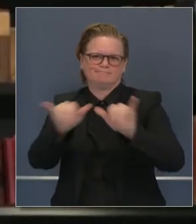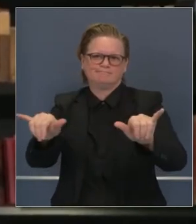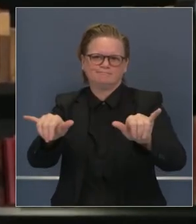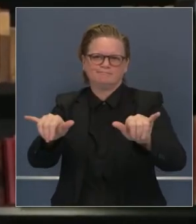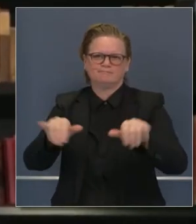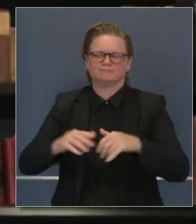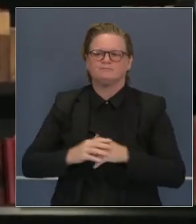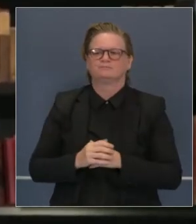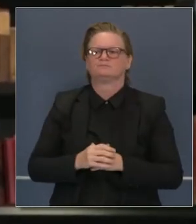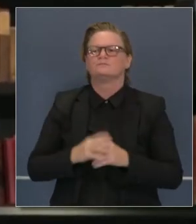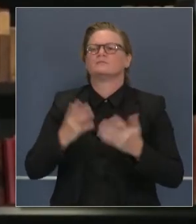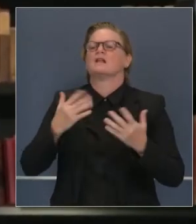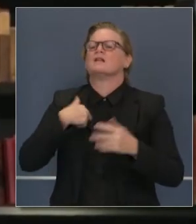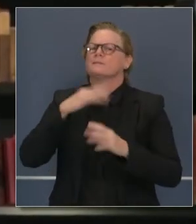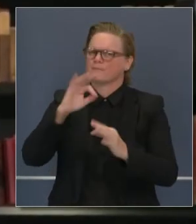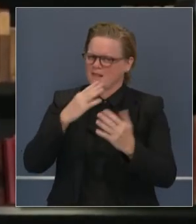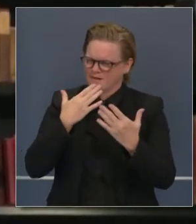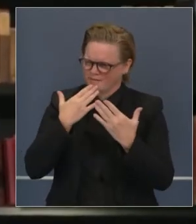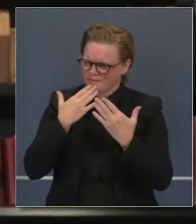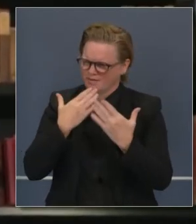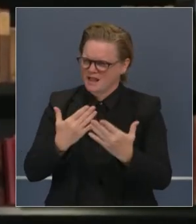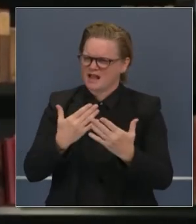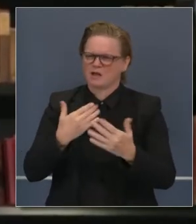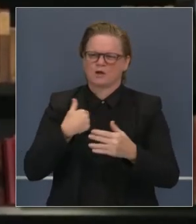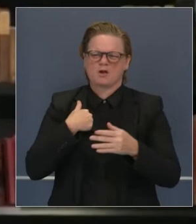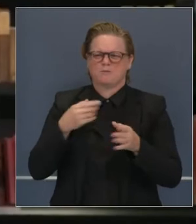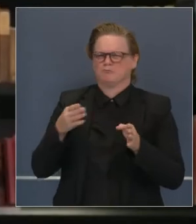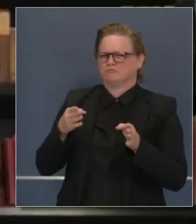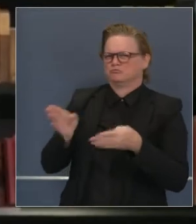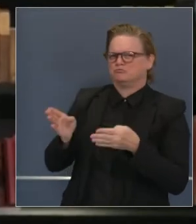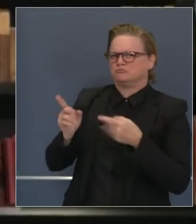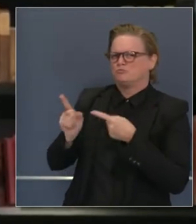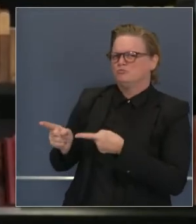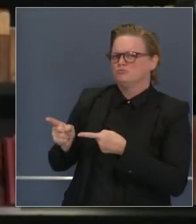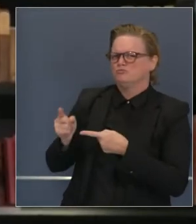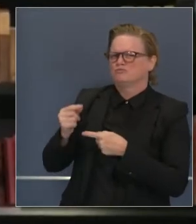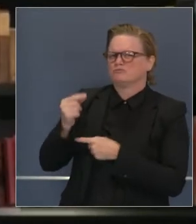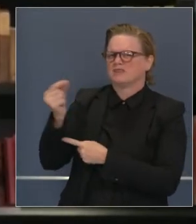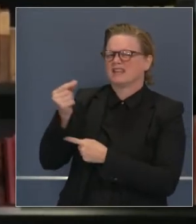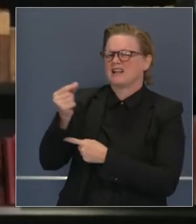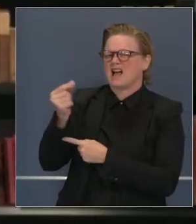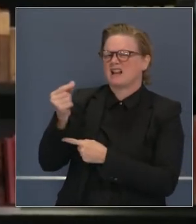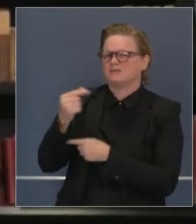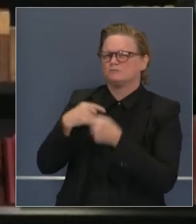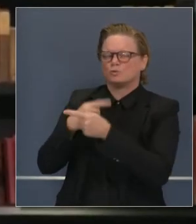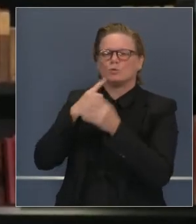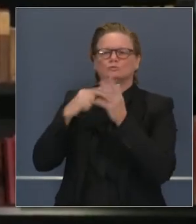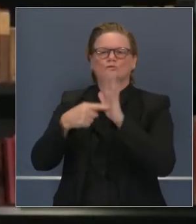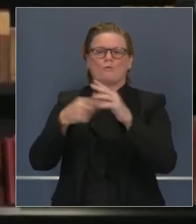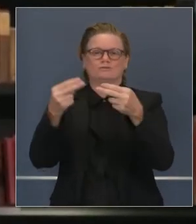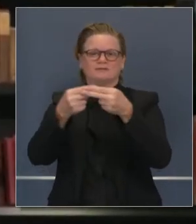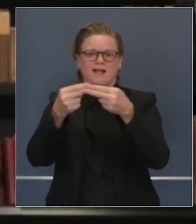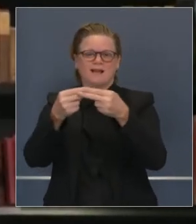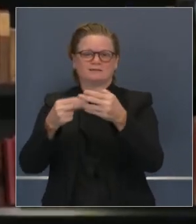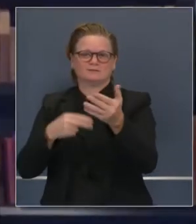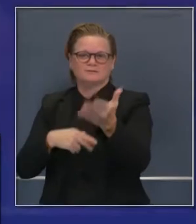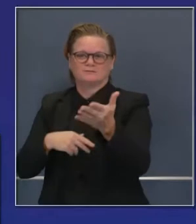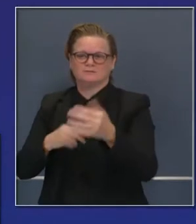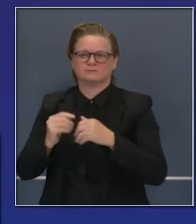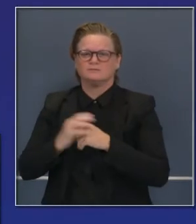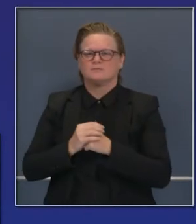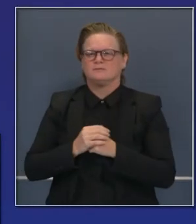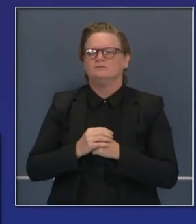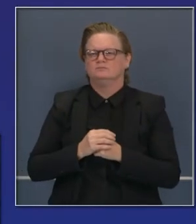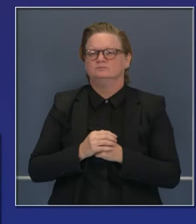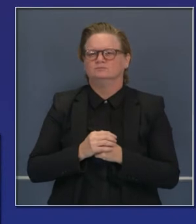Sí, sí, son muy buenas preguntas. Vamos a pedir al Dr. Gally que conteste algunas de ellas. Sobre las proyecciones del sistema de